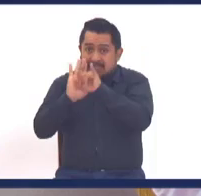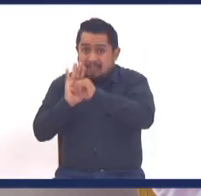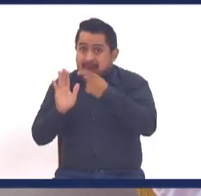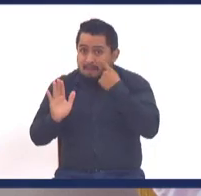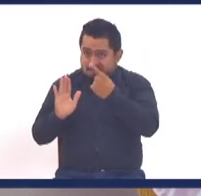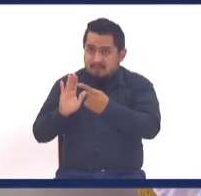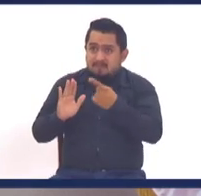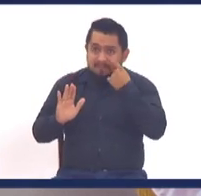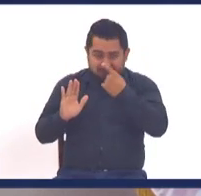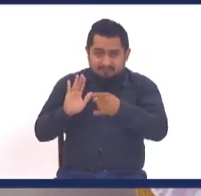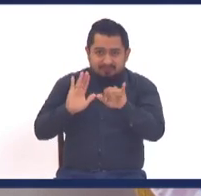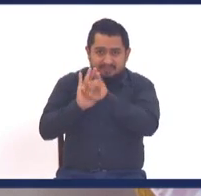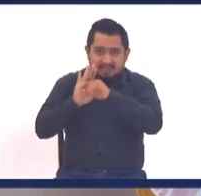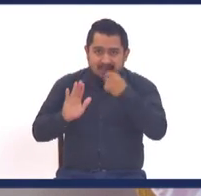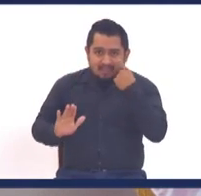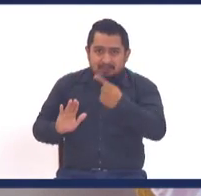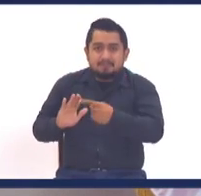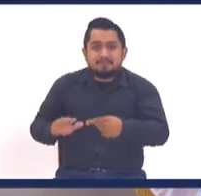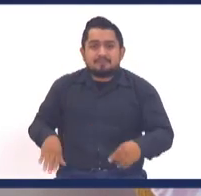y en estas páginas,